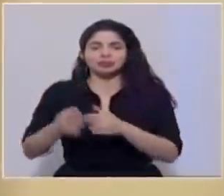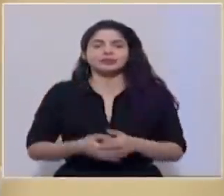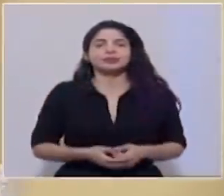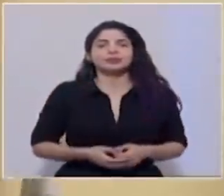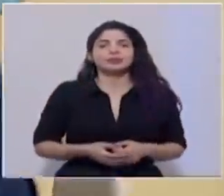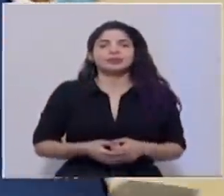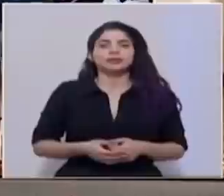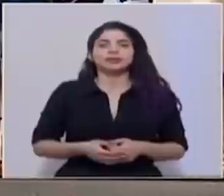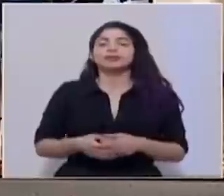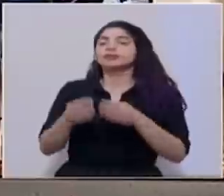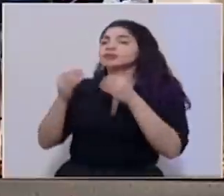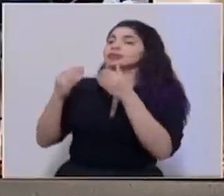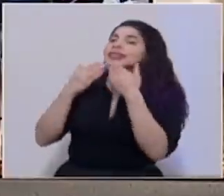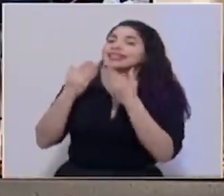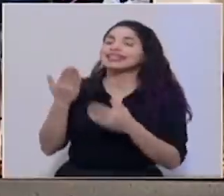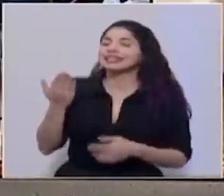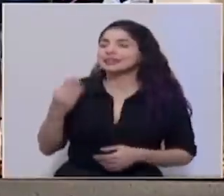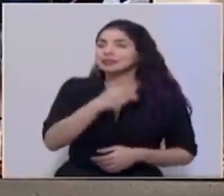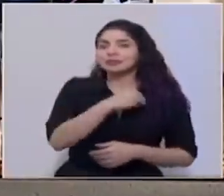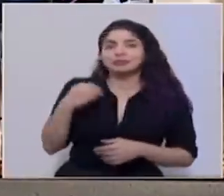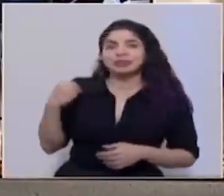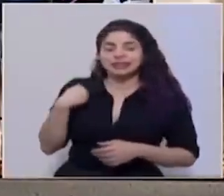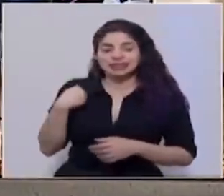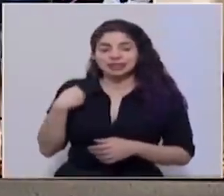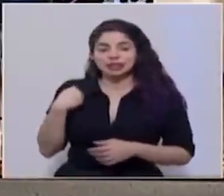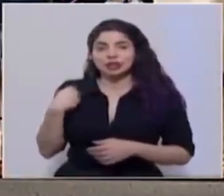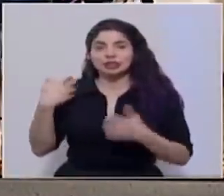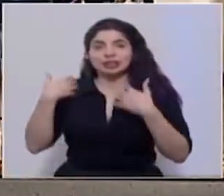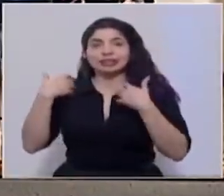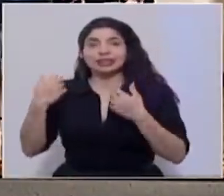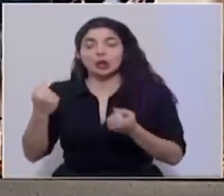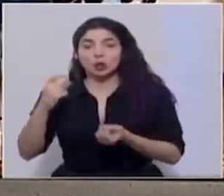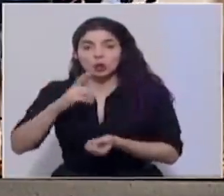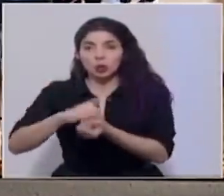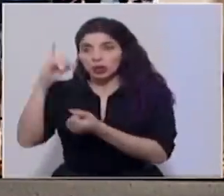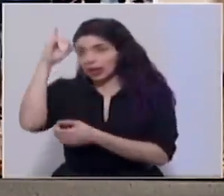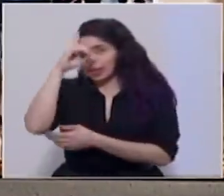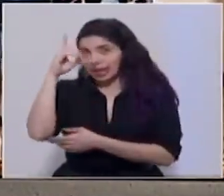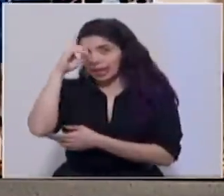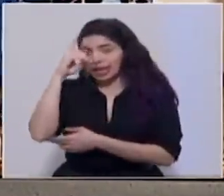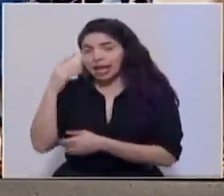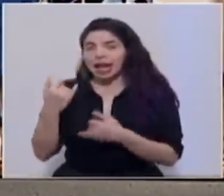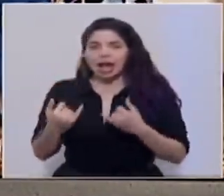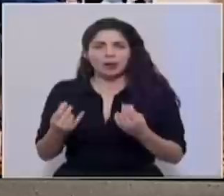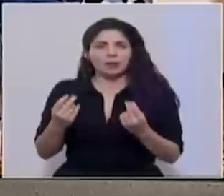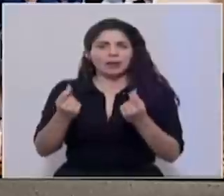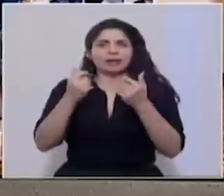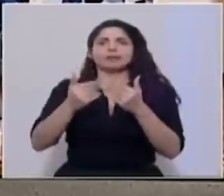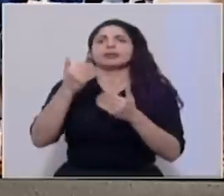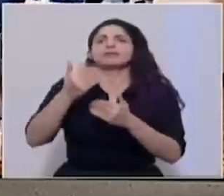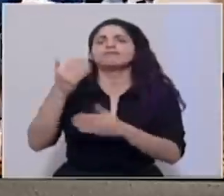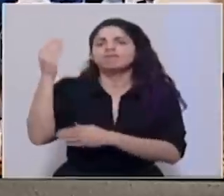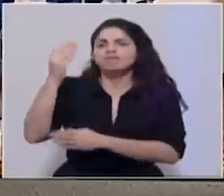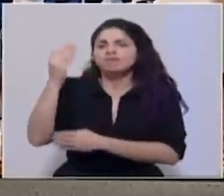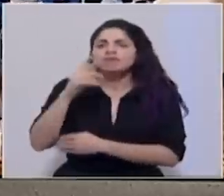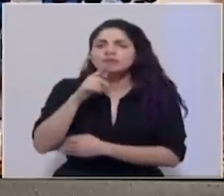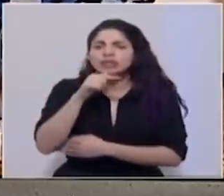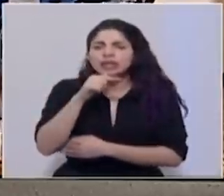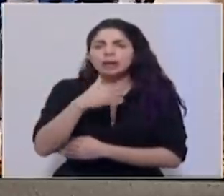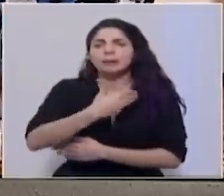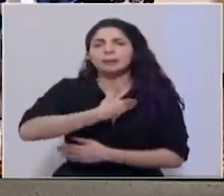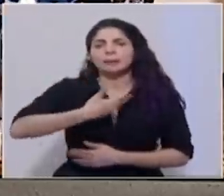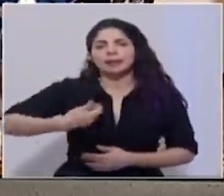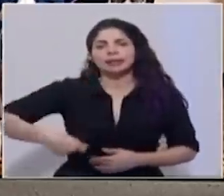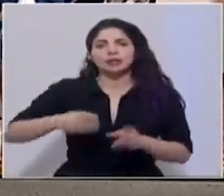Muchas gracias al Ministro de Salud, el doctor Daniel Salas. De inmediato vamos a escuchar el mensaje del